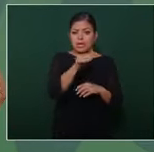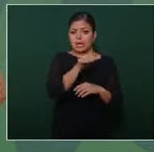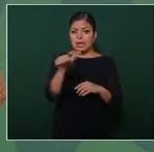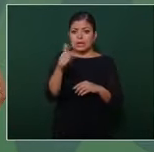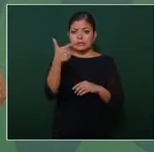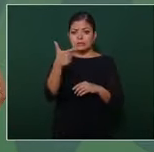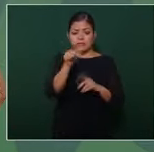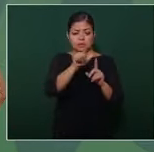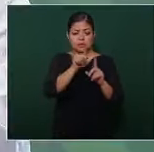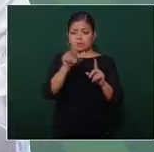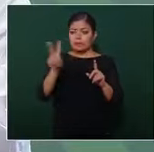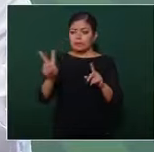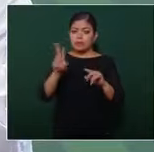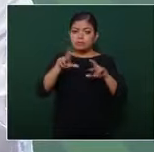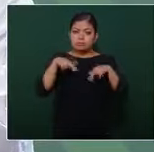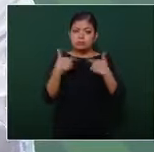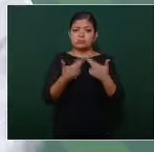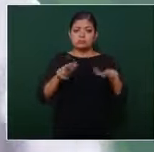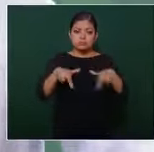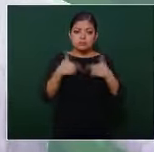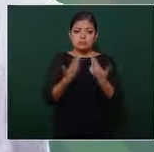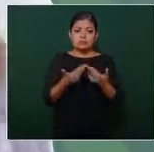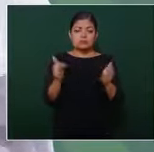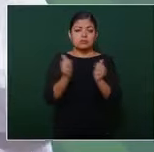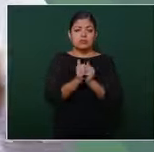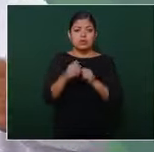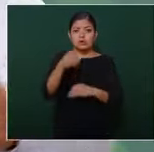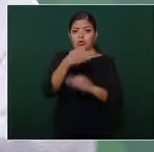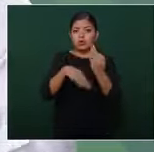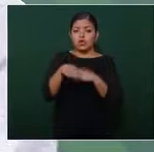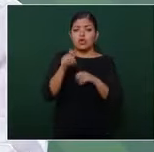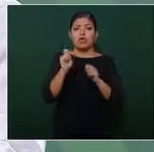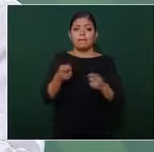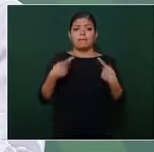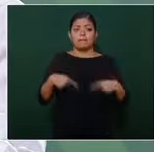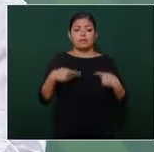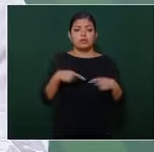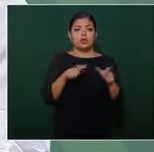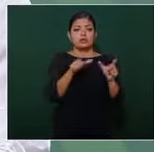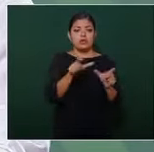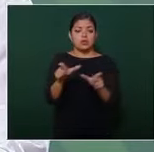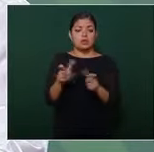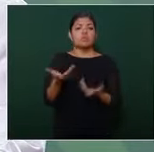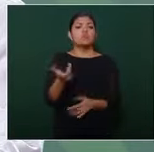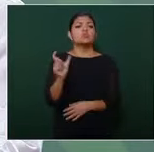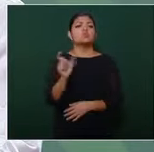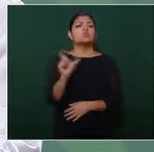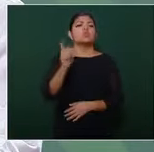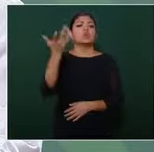mañana de lunes a viernes con todo su gabinete de seguridad cuando